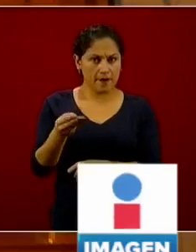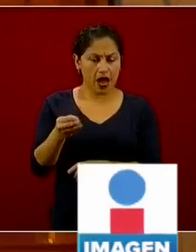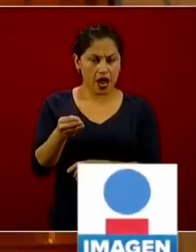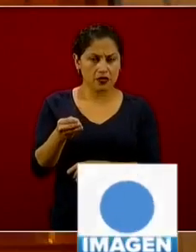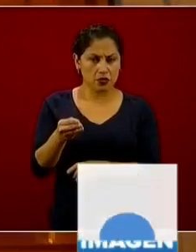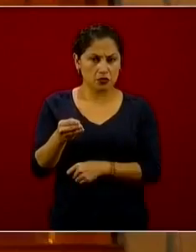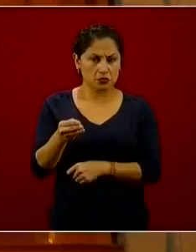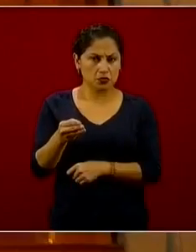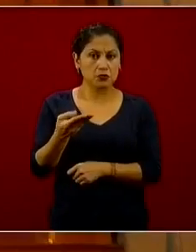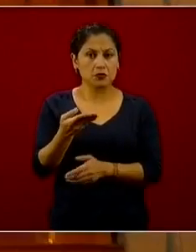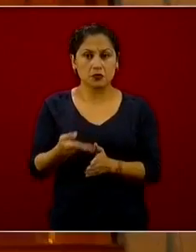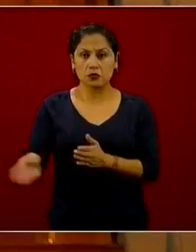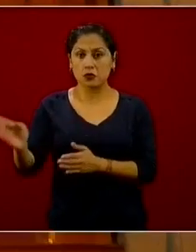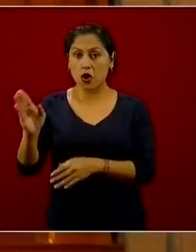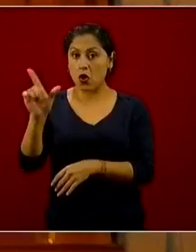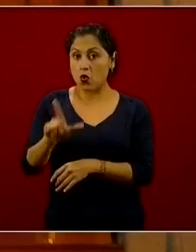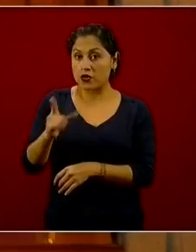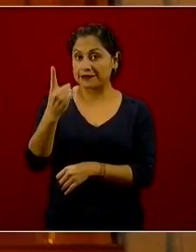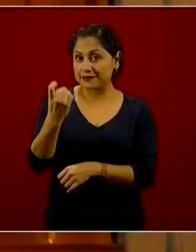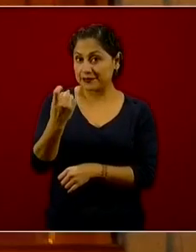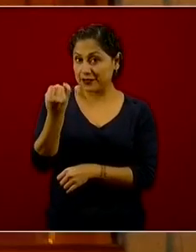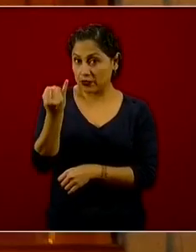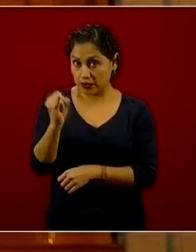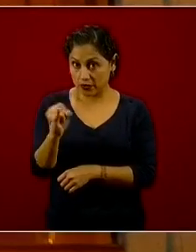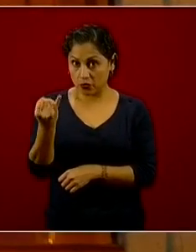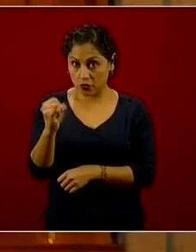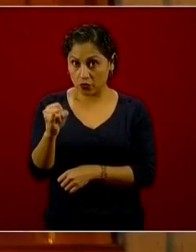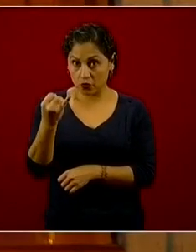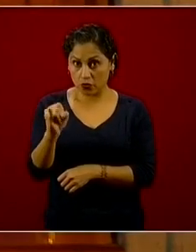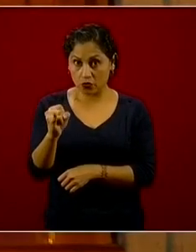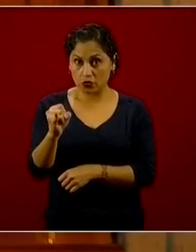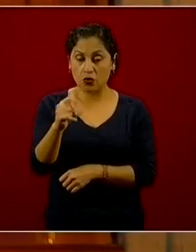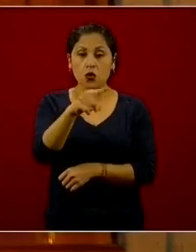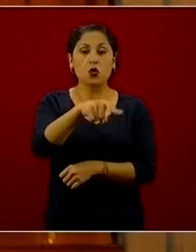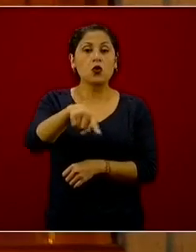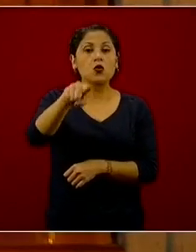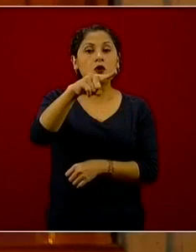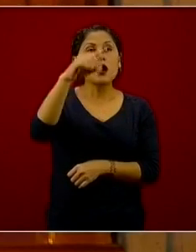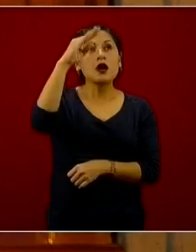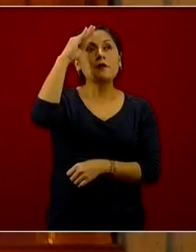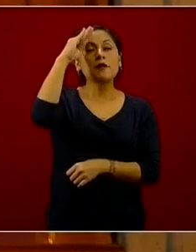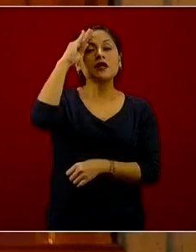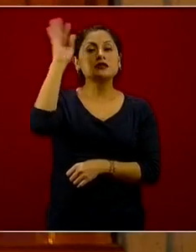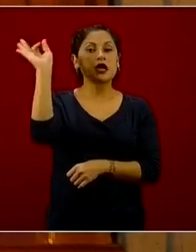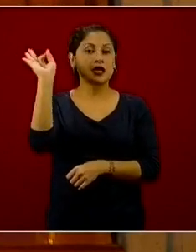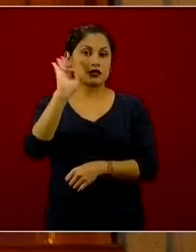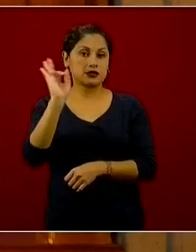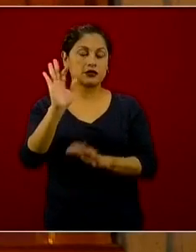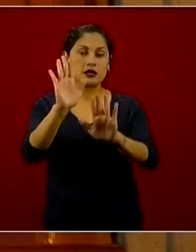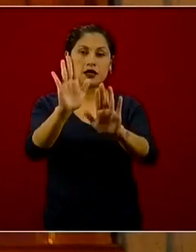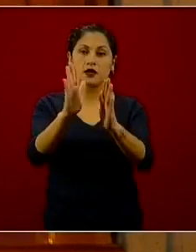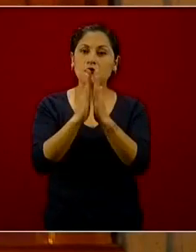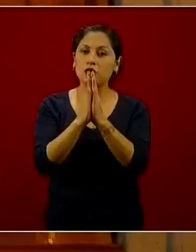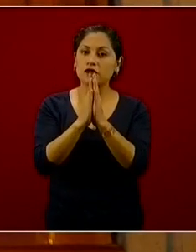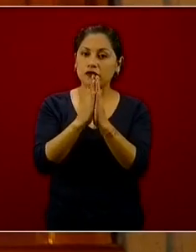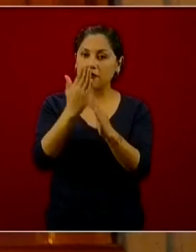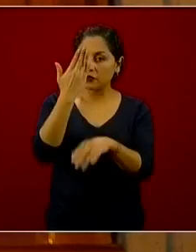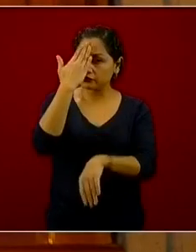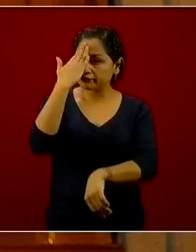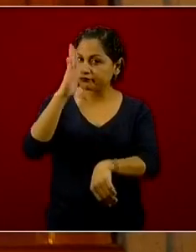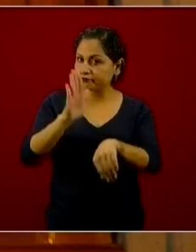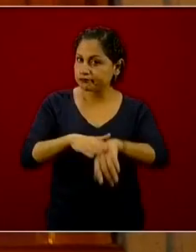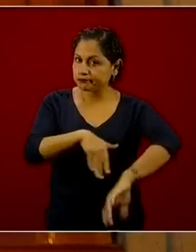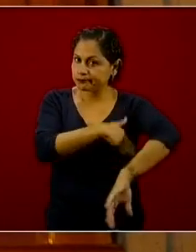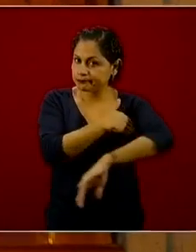El lunes primero de junio no piense la ciudadanía, por favor que esto quede registrado, no piense la